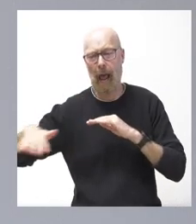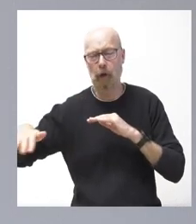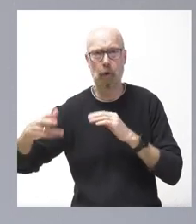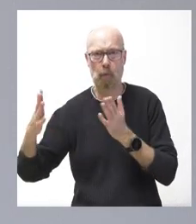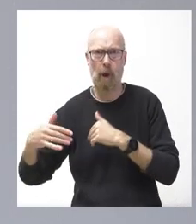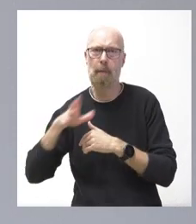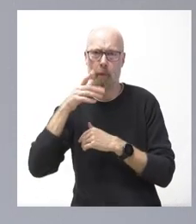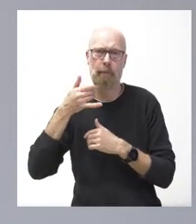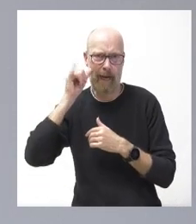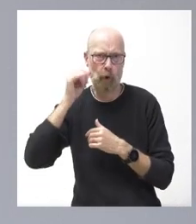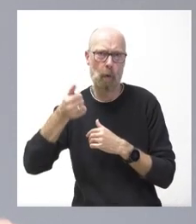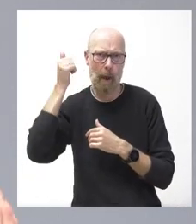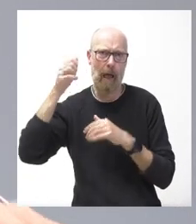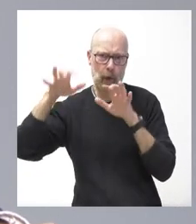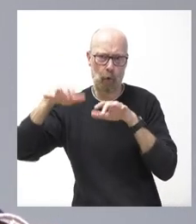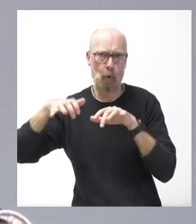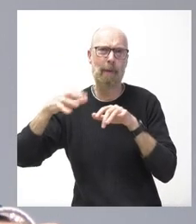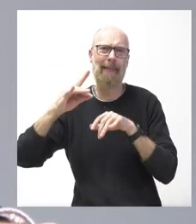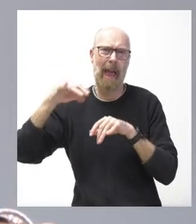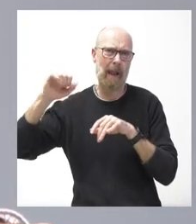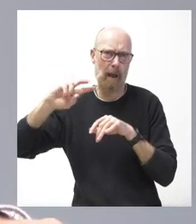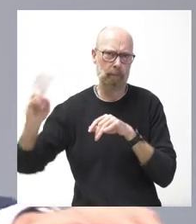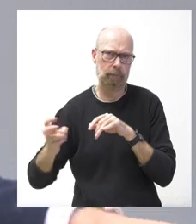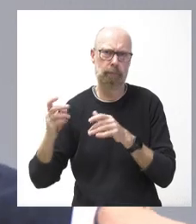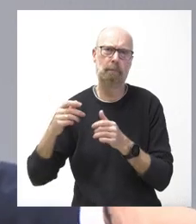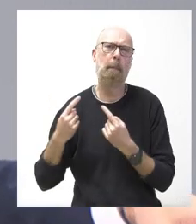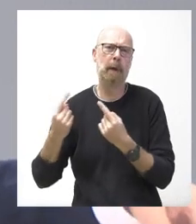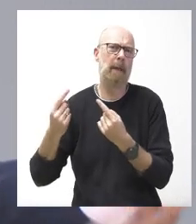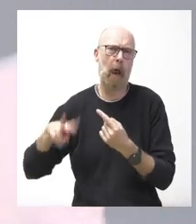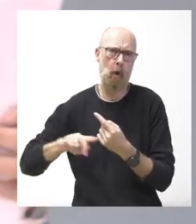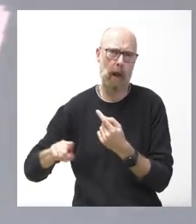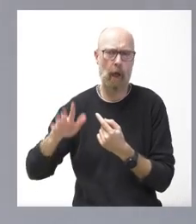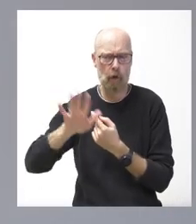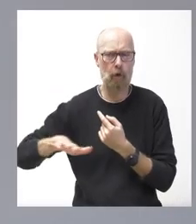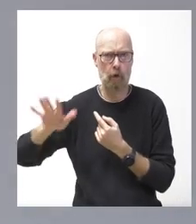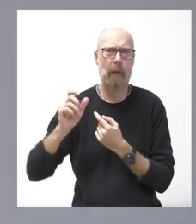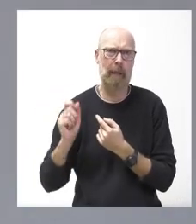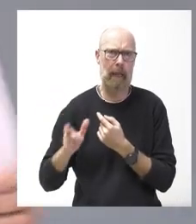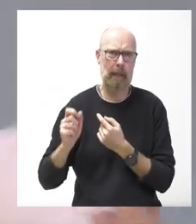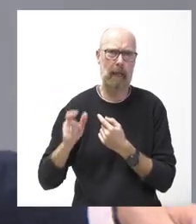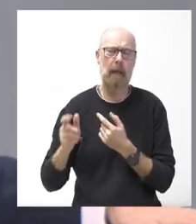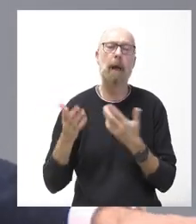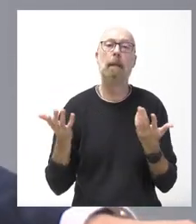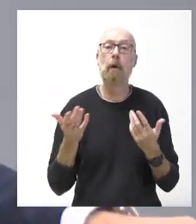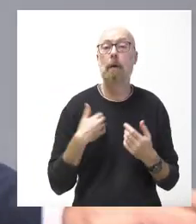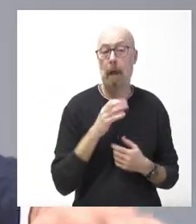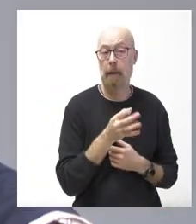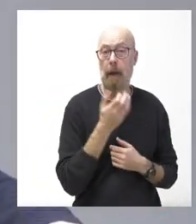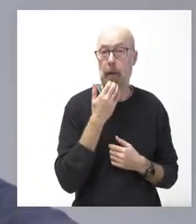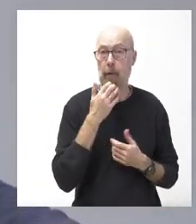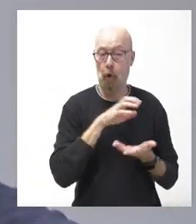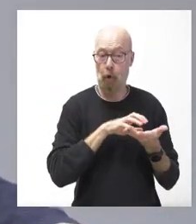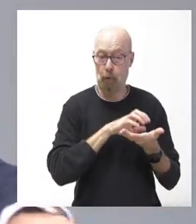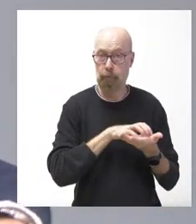ocasiona lo que ha ocasionado y no es la primera vez que hay este tipo de fenómenos. Pero sí que es cierto que es una comunidad que tenemos